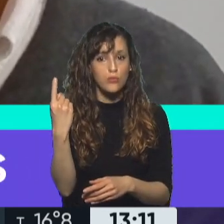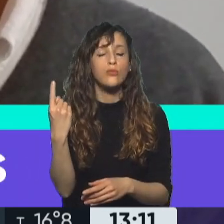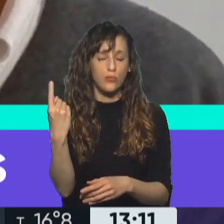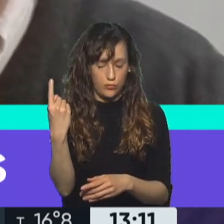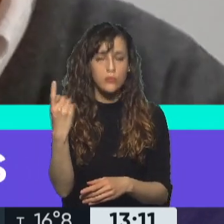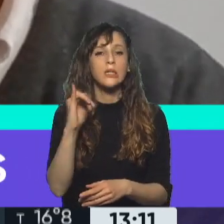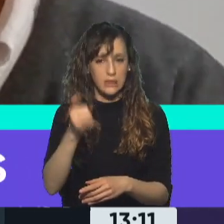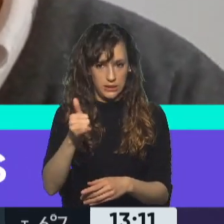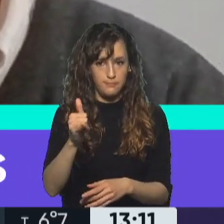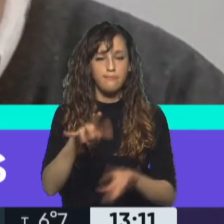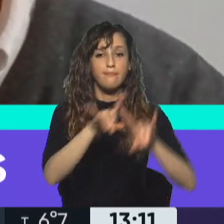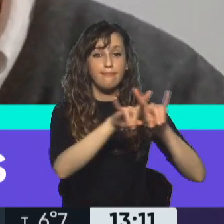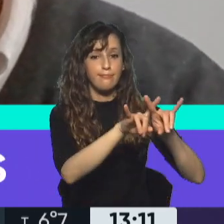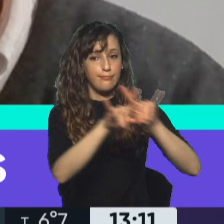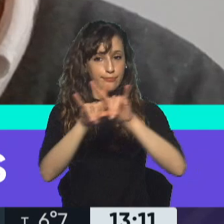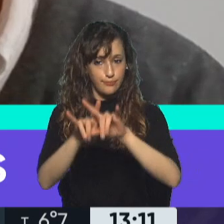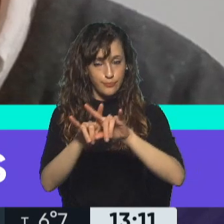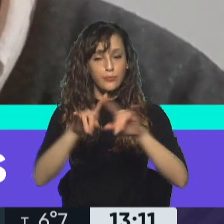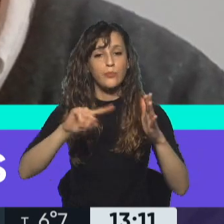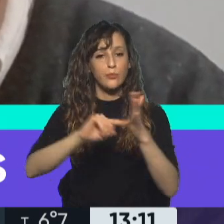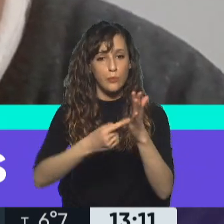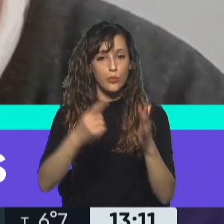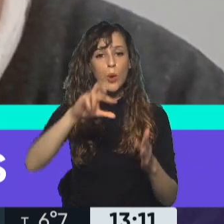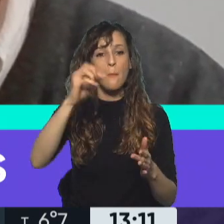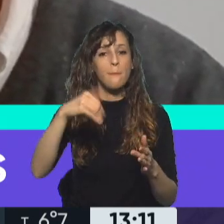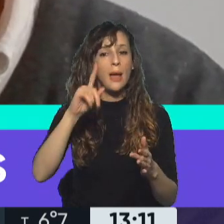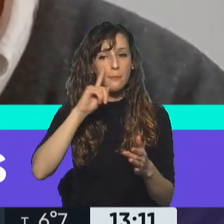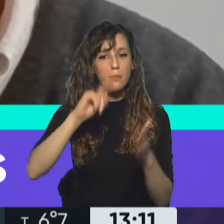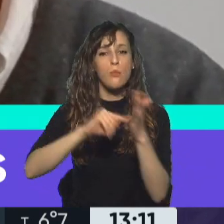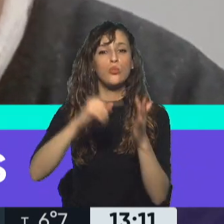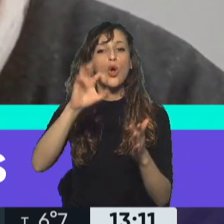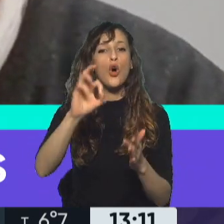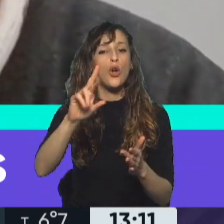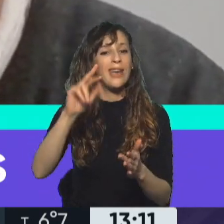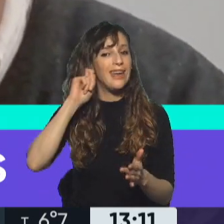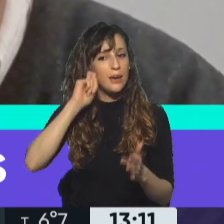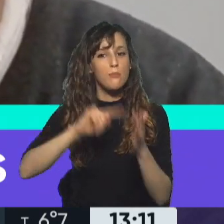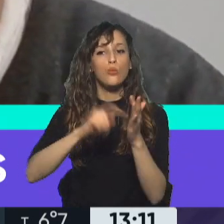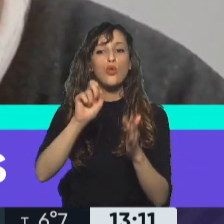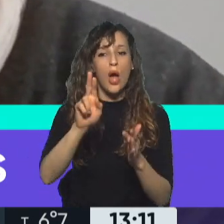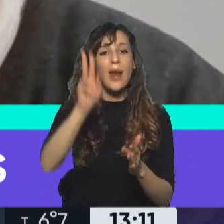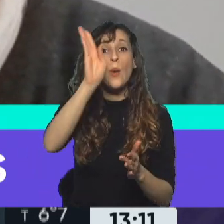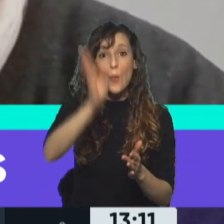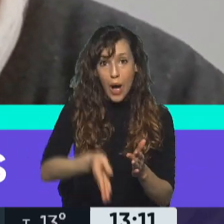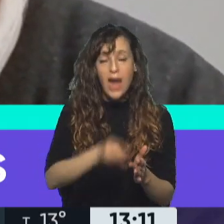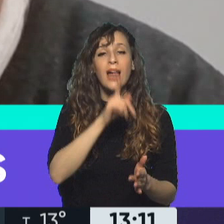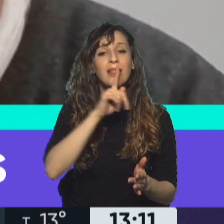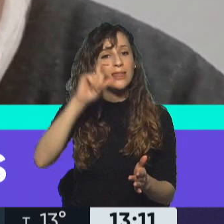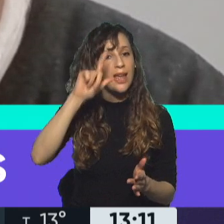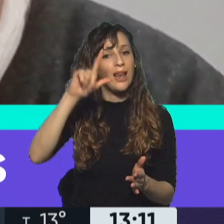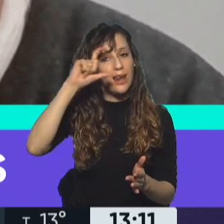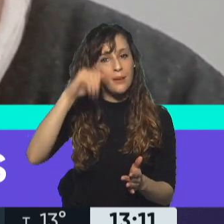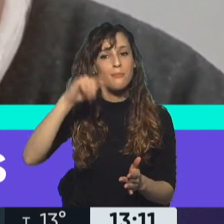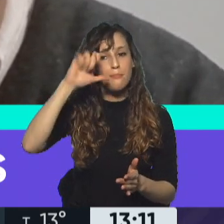Exactamente. Entrando en la página institucional, www.pami.org.ar barra telemedicina, nuestros